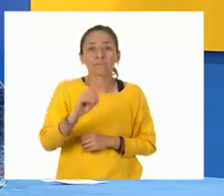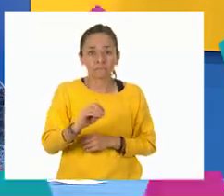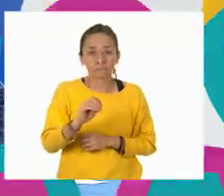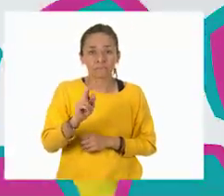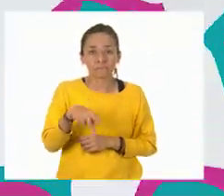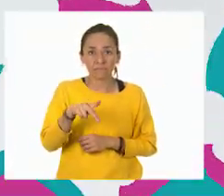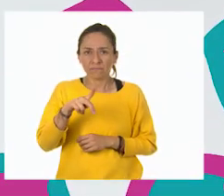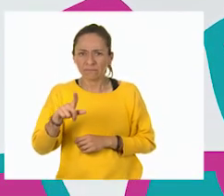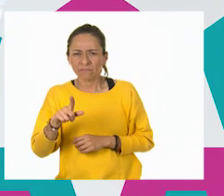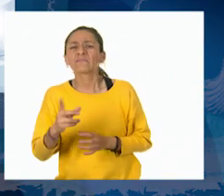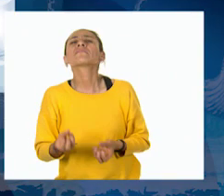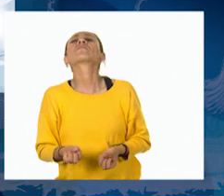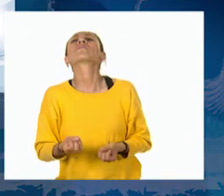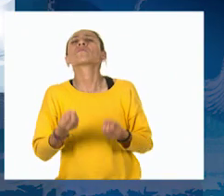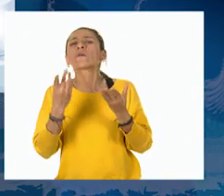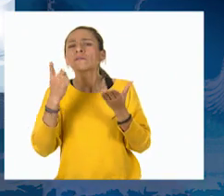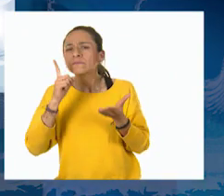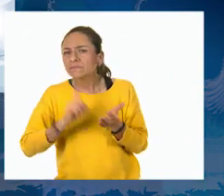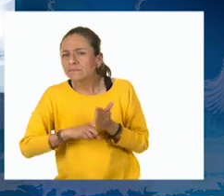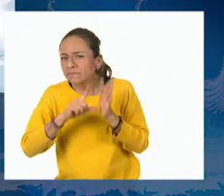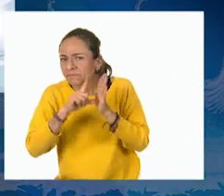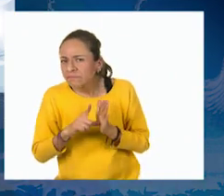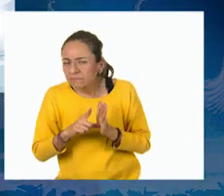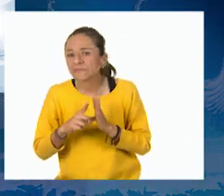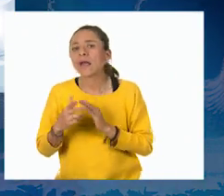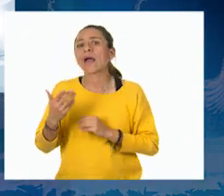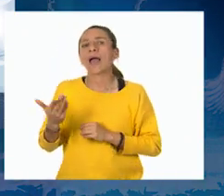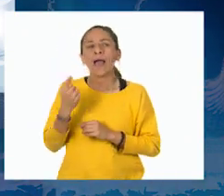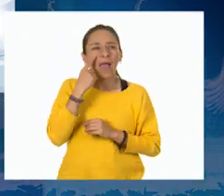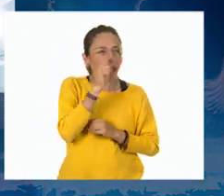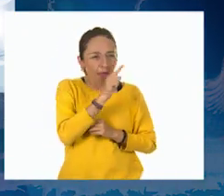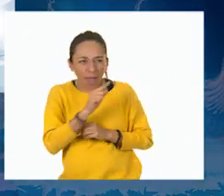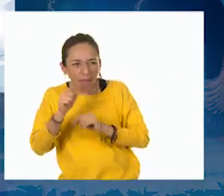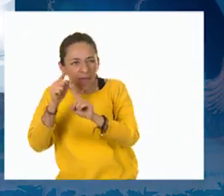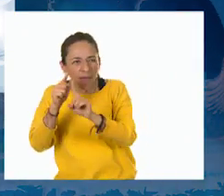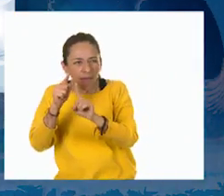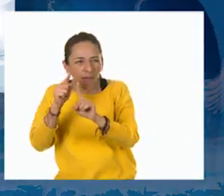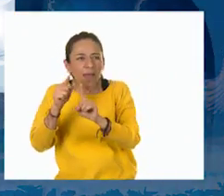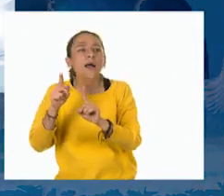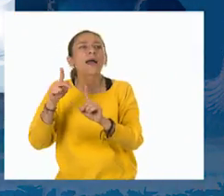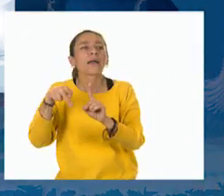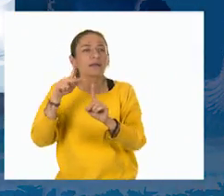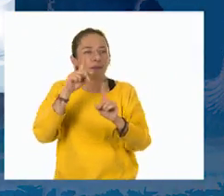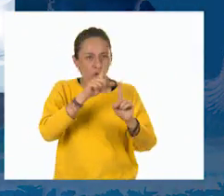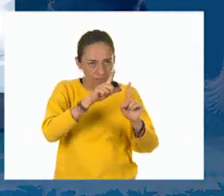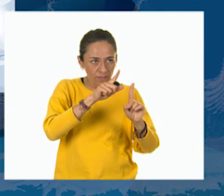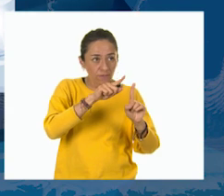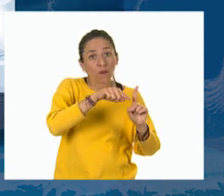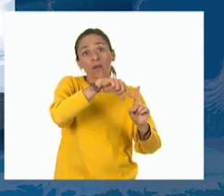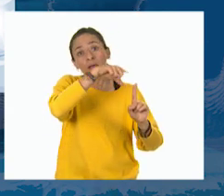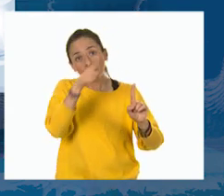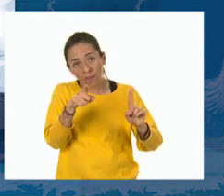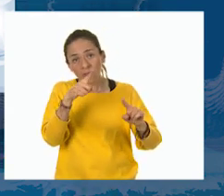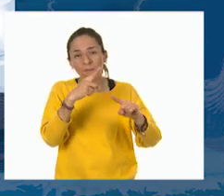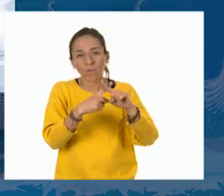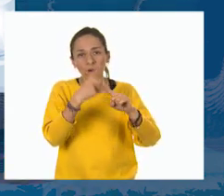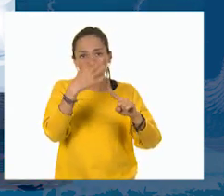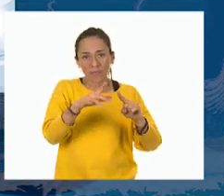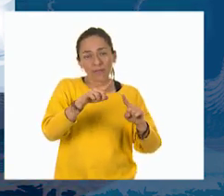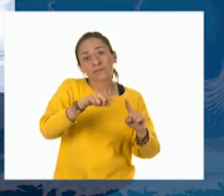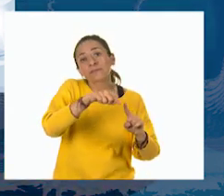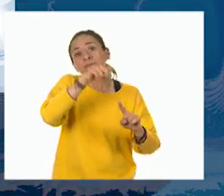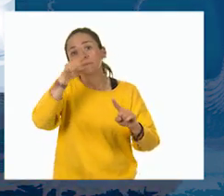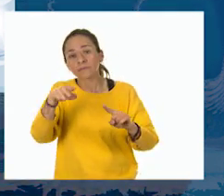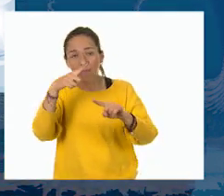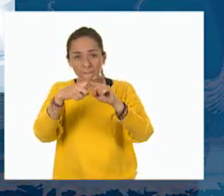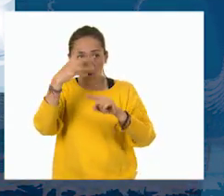¡Listo, listo, listo! Nos ubicamos en el kilolitro y multiplicamos por 10, por 10 y por 10 hasta